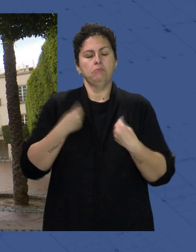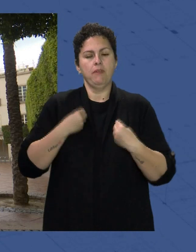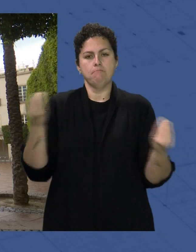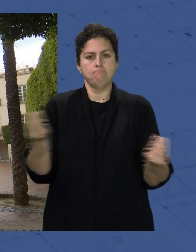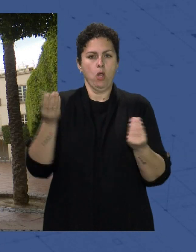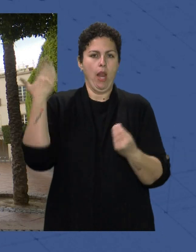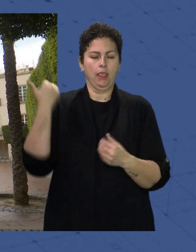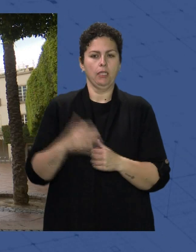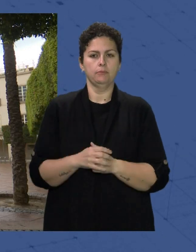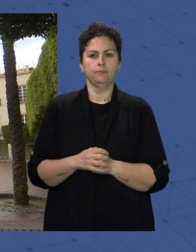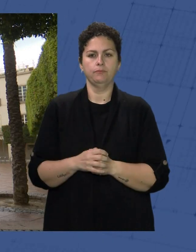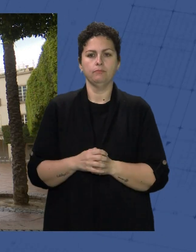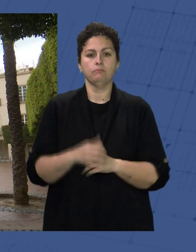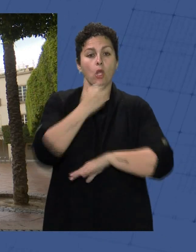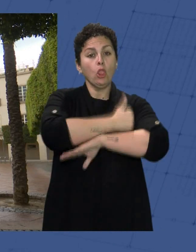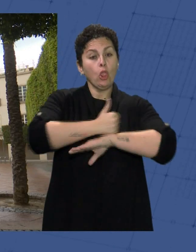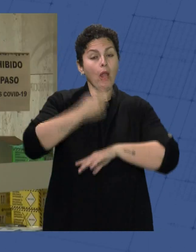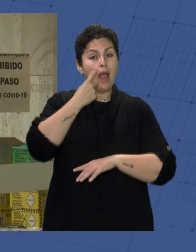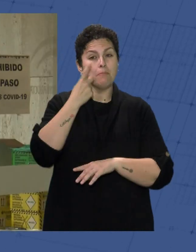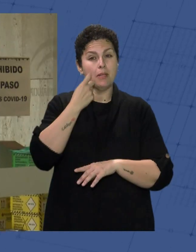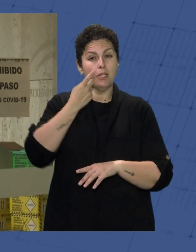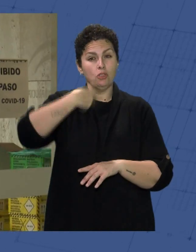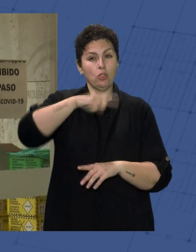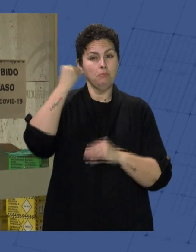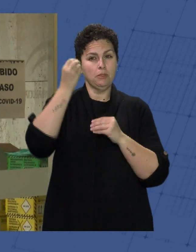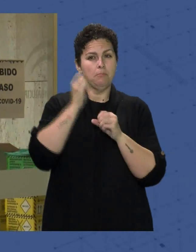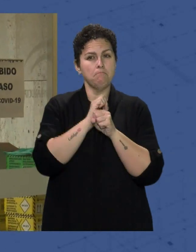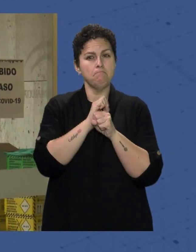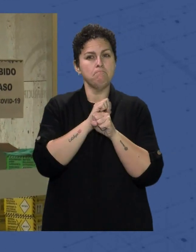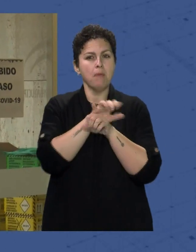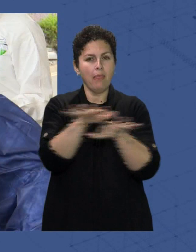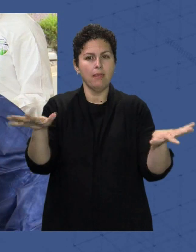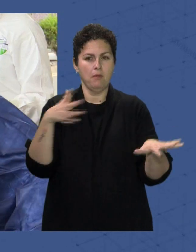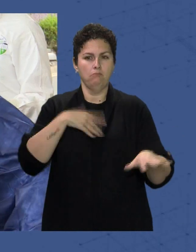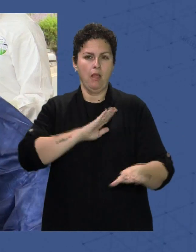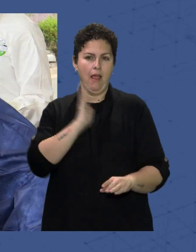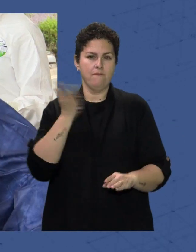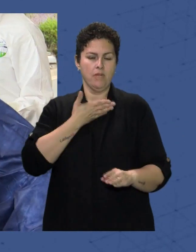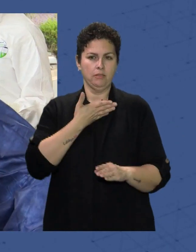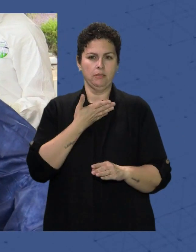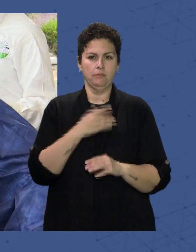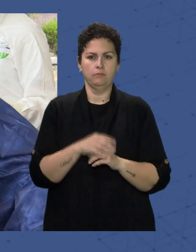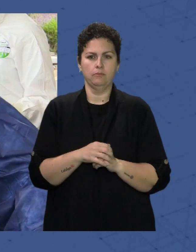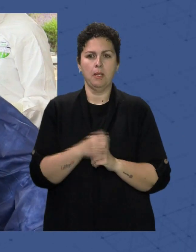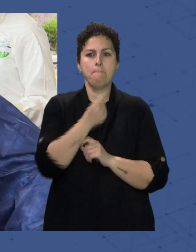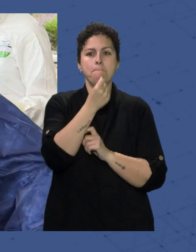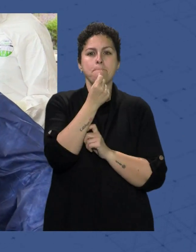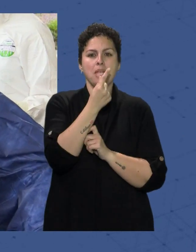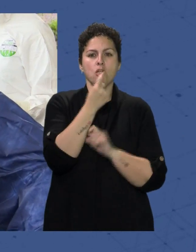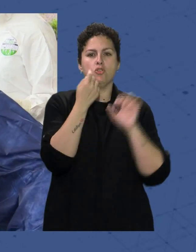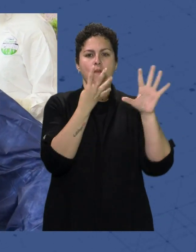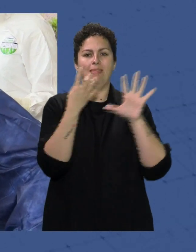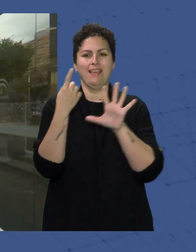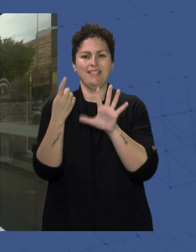Como los ciudadanos De Almería Creen que la pandemia Nos ha pasado factura 1.096 días después De aquel